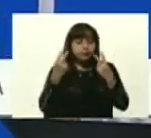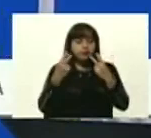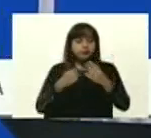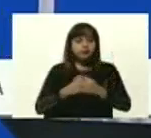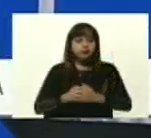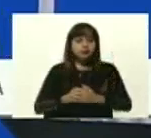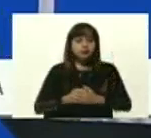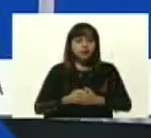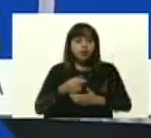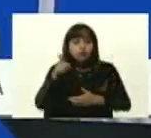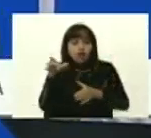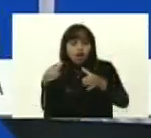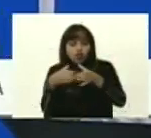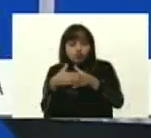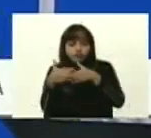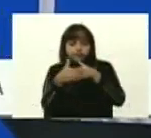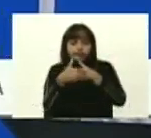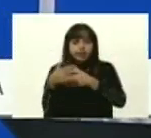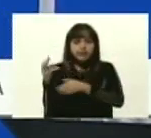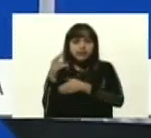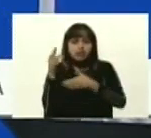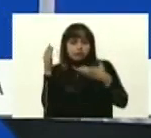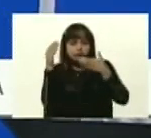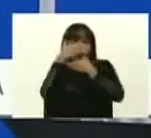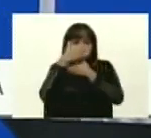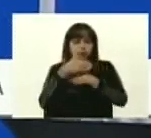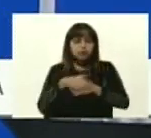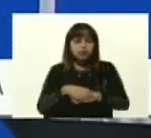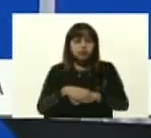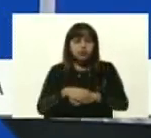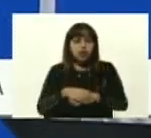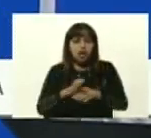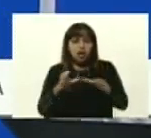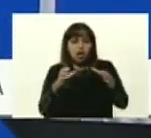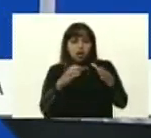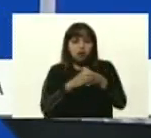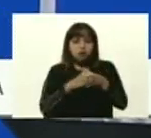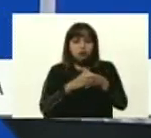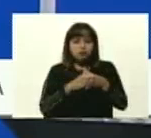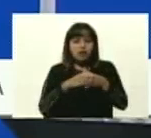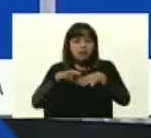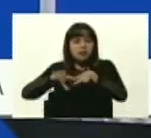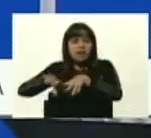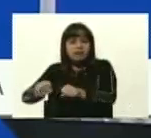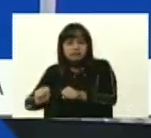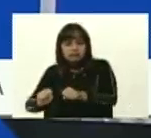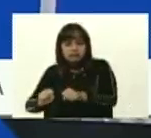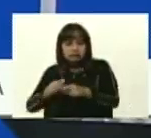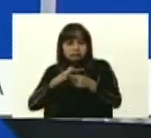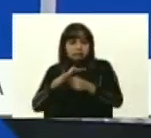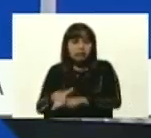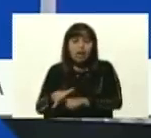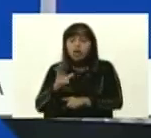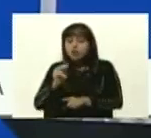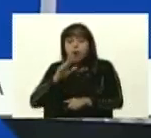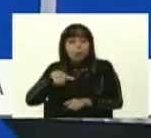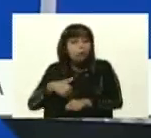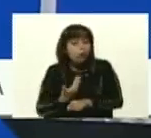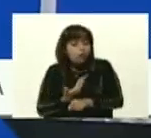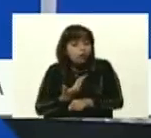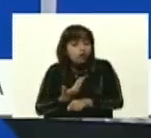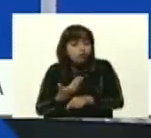señores terroristas, oligarcas, imperialistas, no han podido